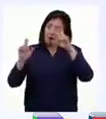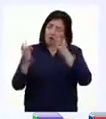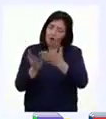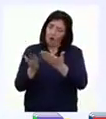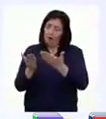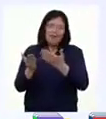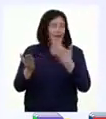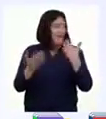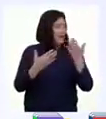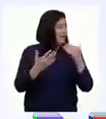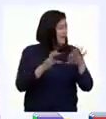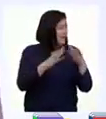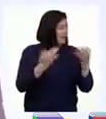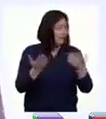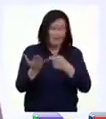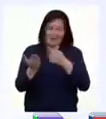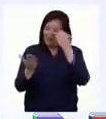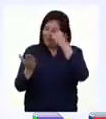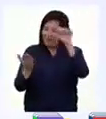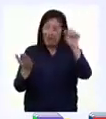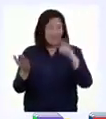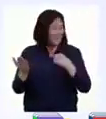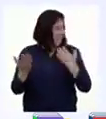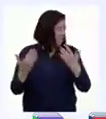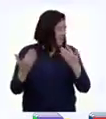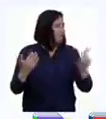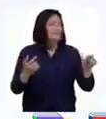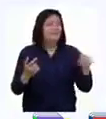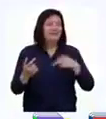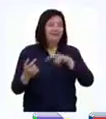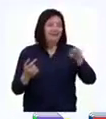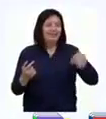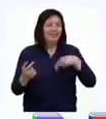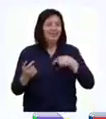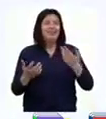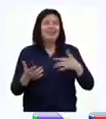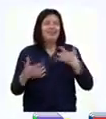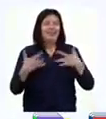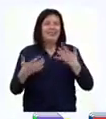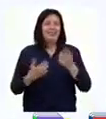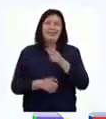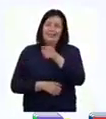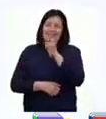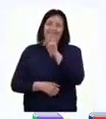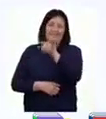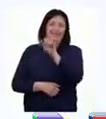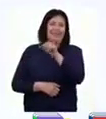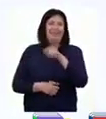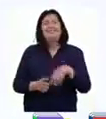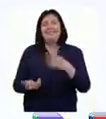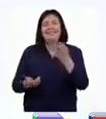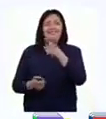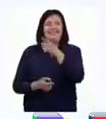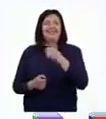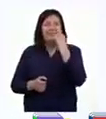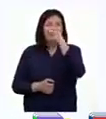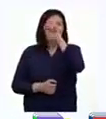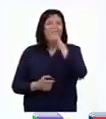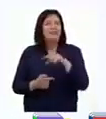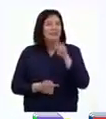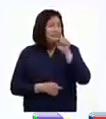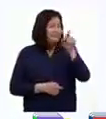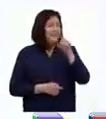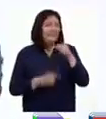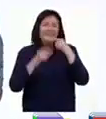conversamos con mi familia de este viaje, nos sentimos muy felices. Profesora, se nota que ese viaje la marcó porque no